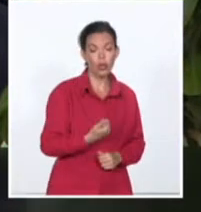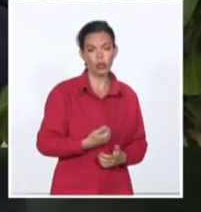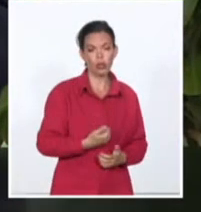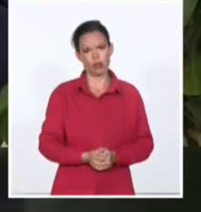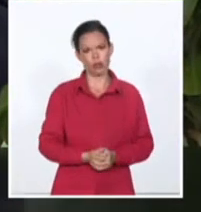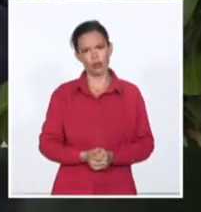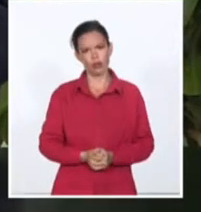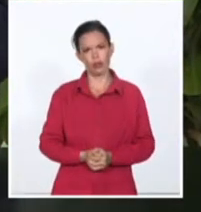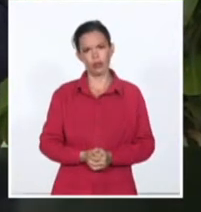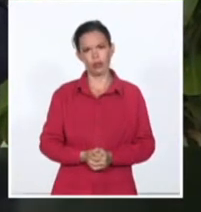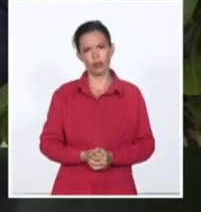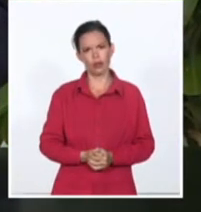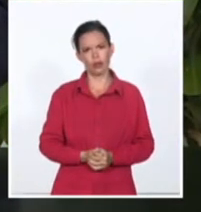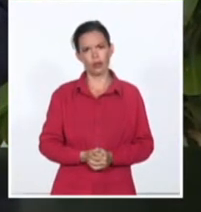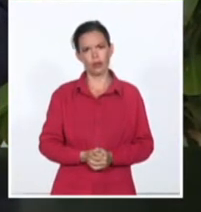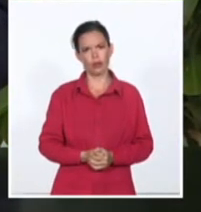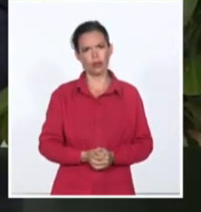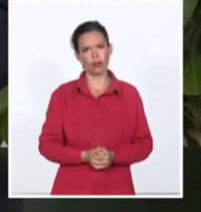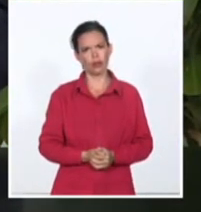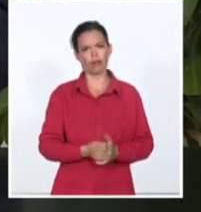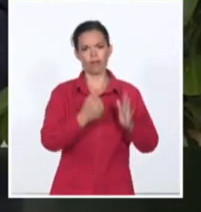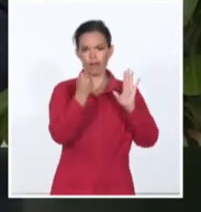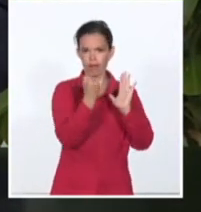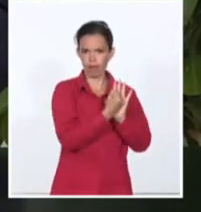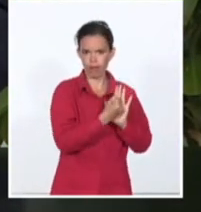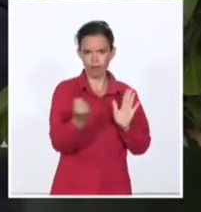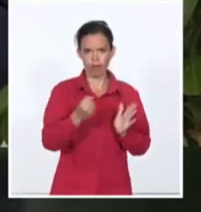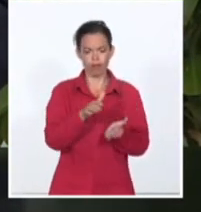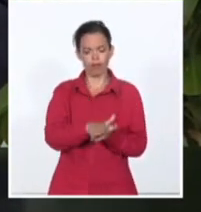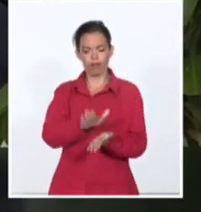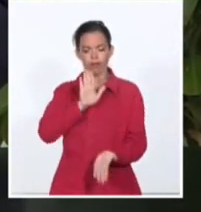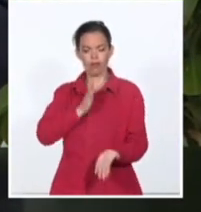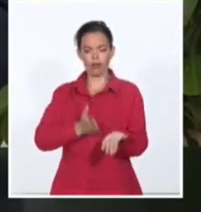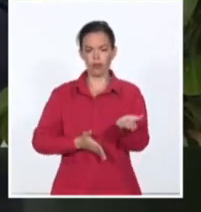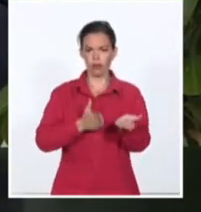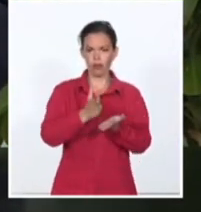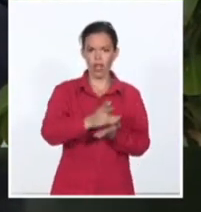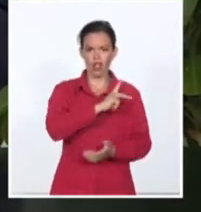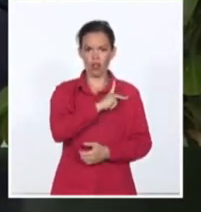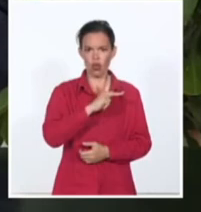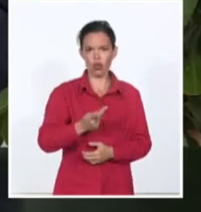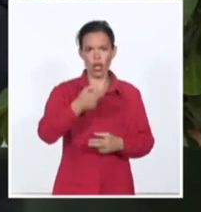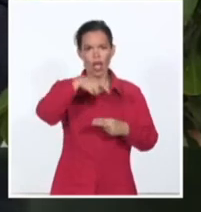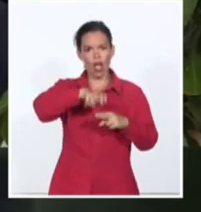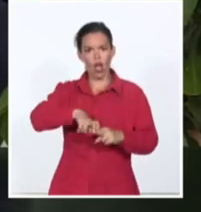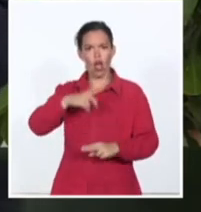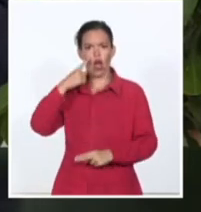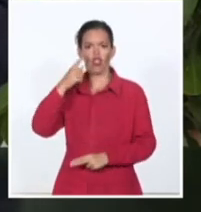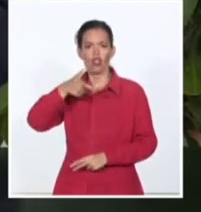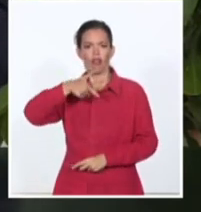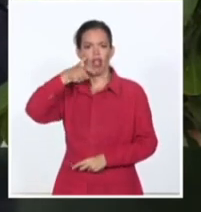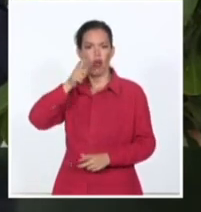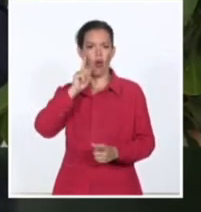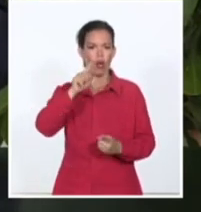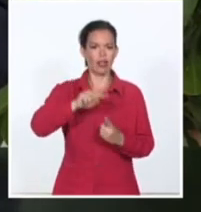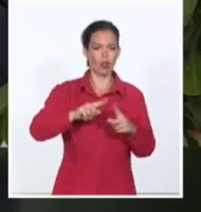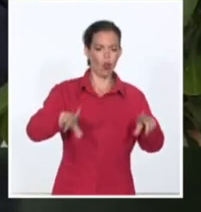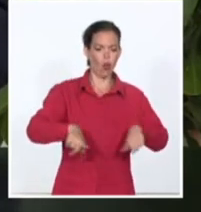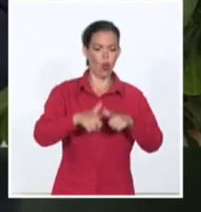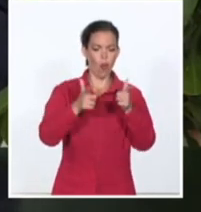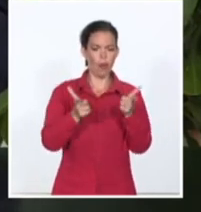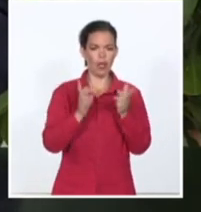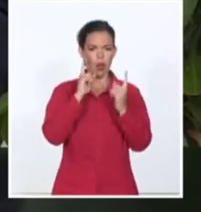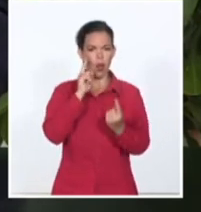Reafirmamos nuestra voluntad como Estado observador para contribuir a que los propósitos de la Unión